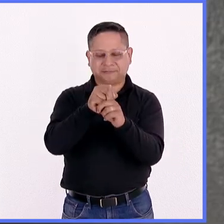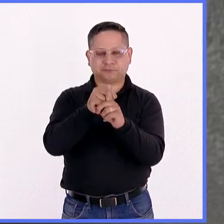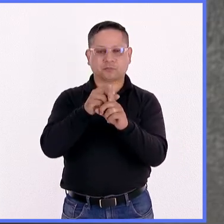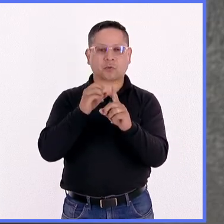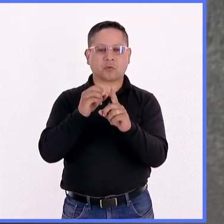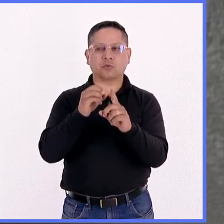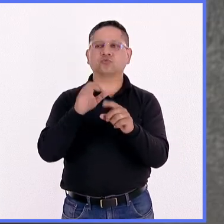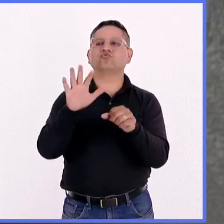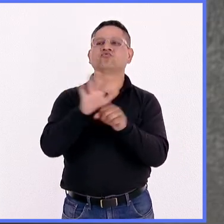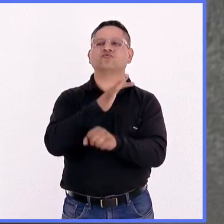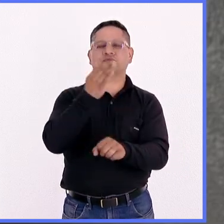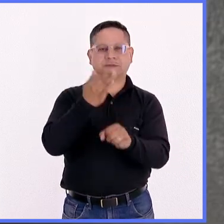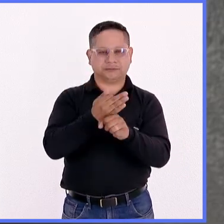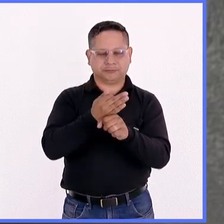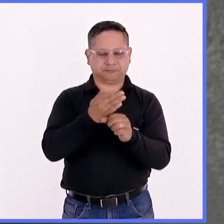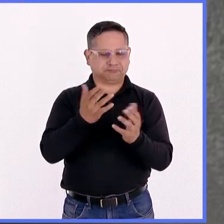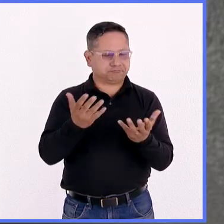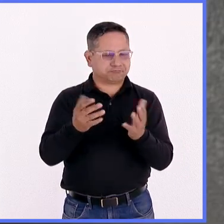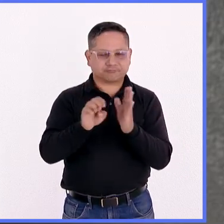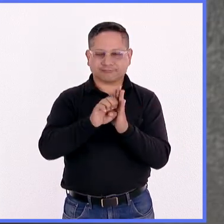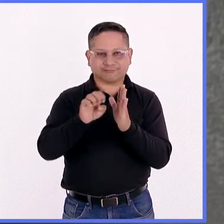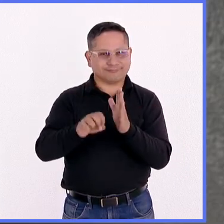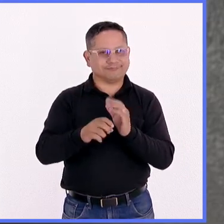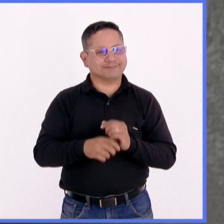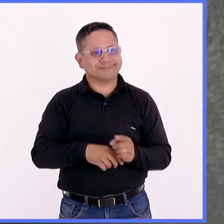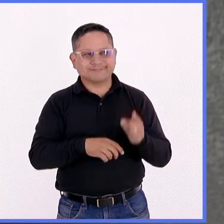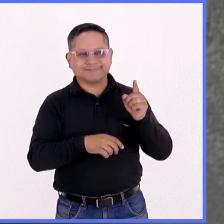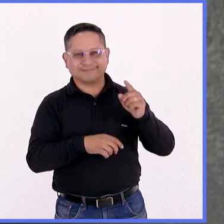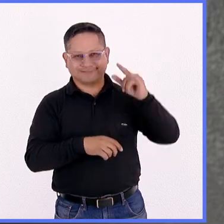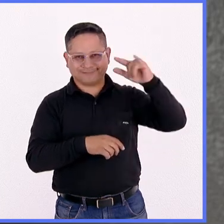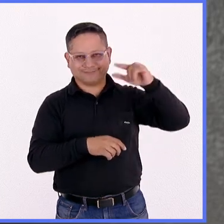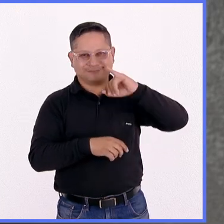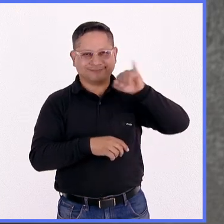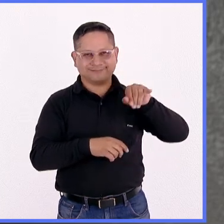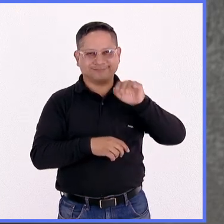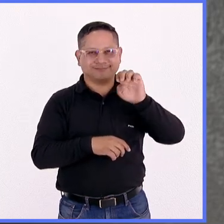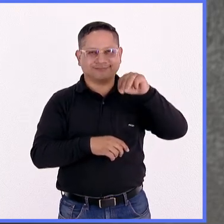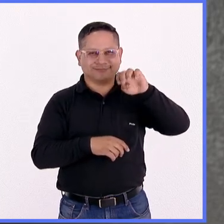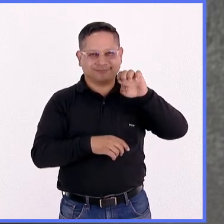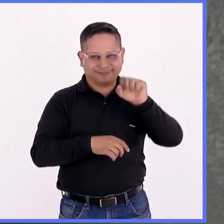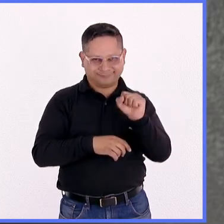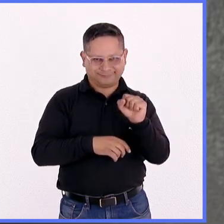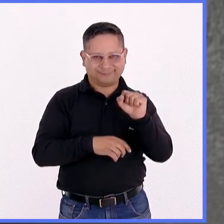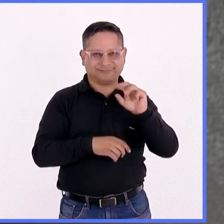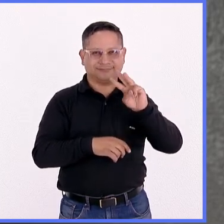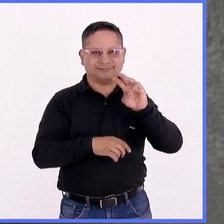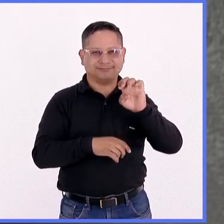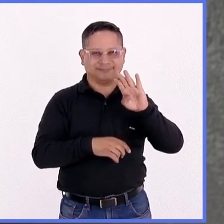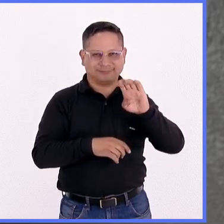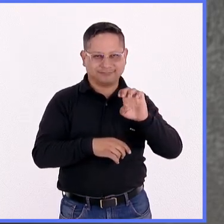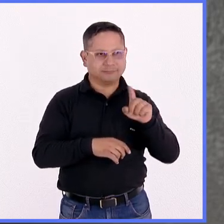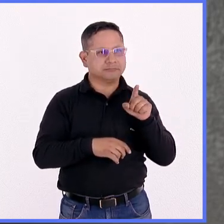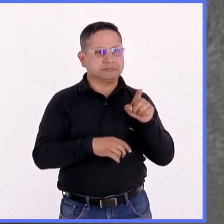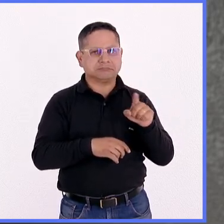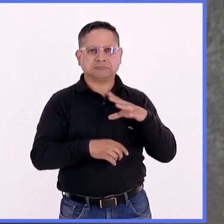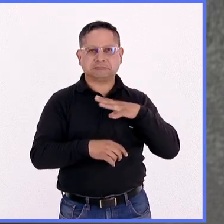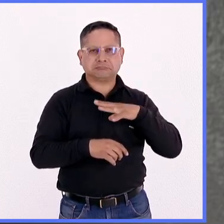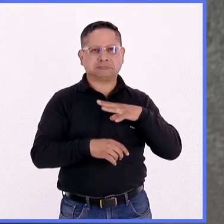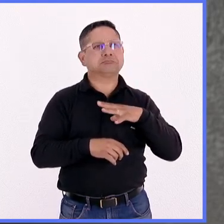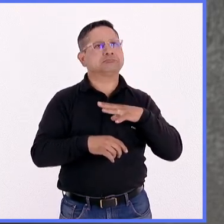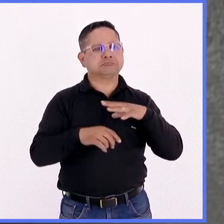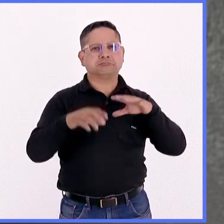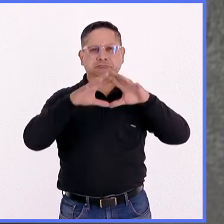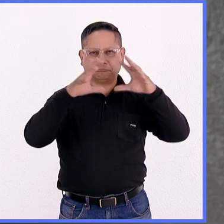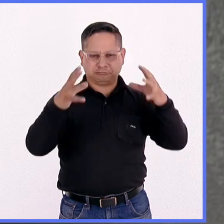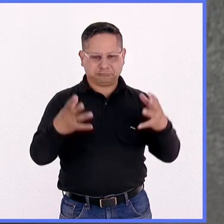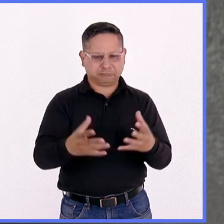Un criterio de éxito del James Webb, regresando, es que haya sido logrado poner en órbita.